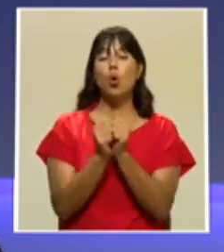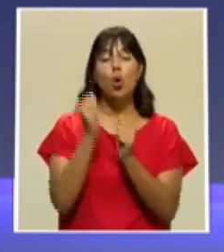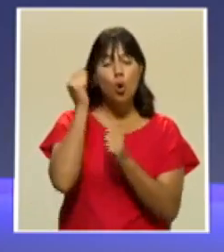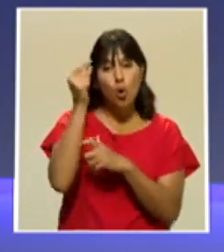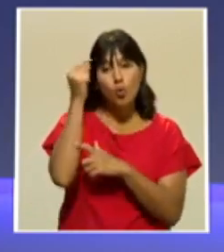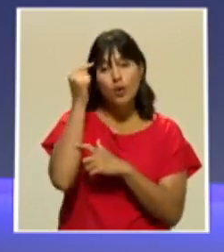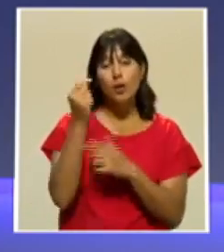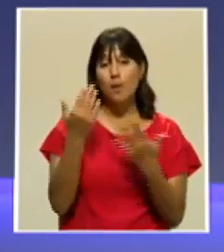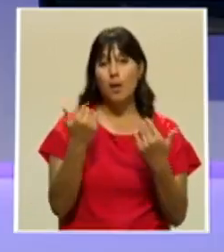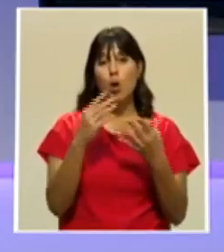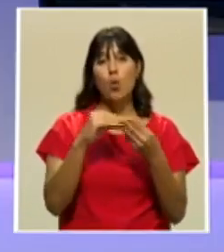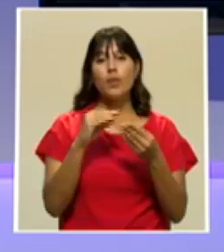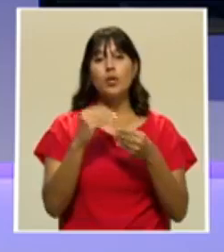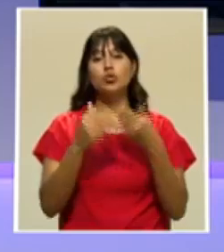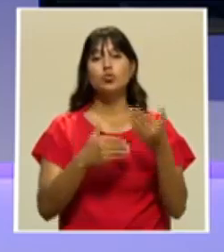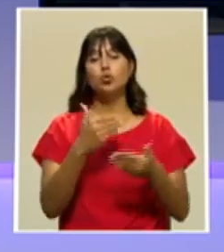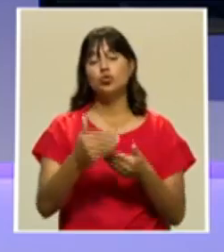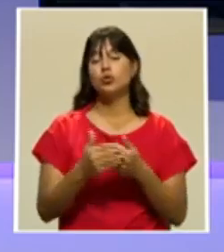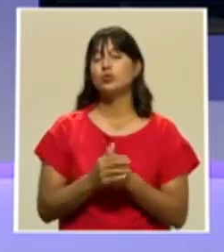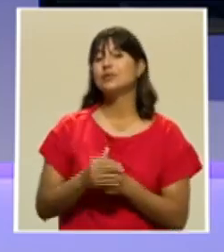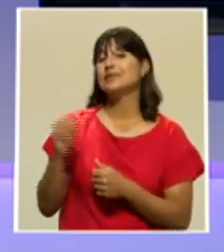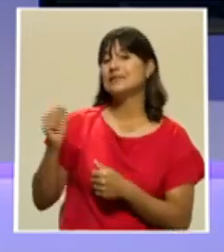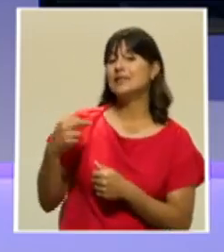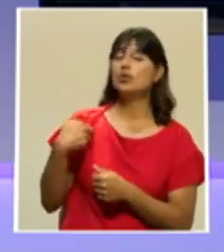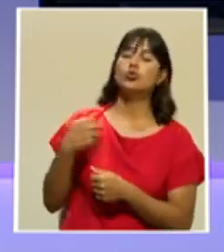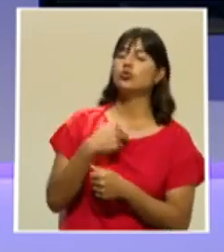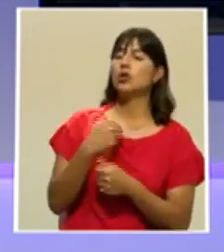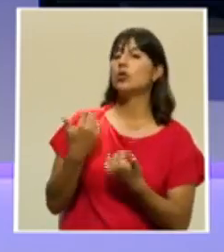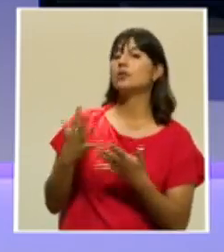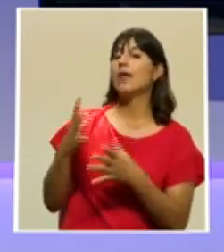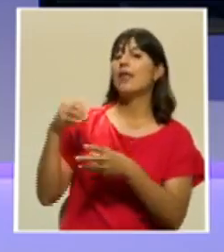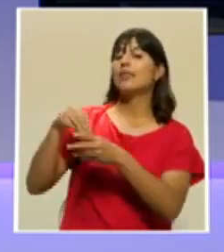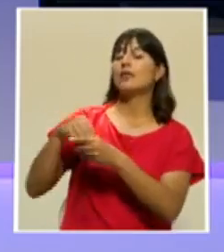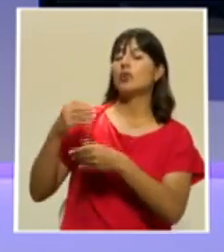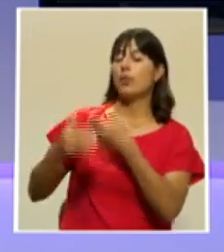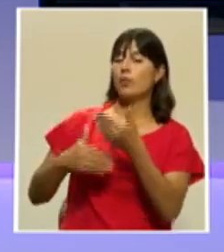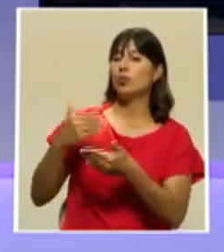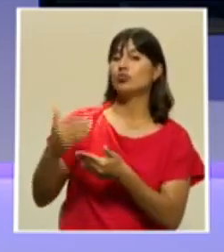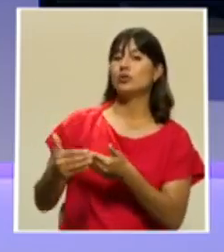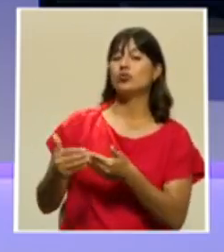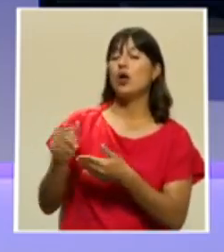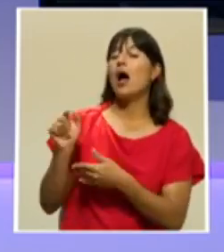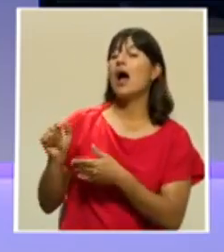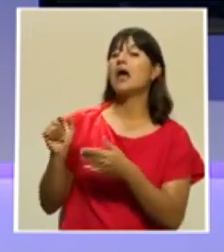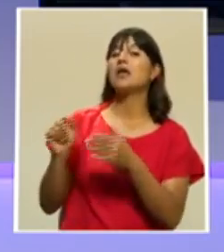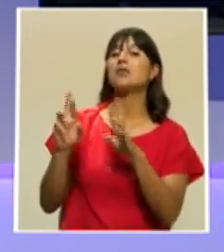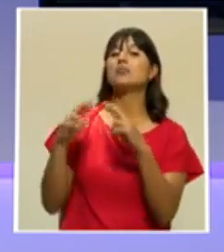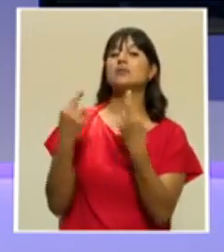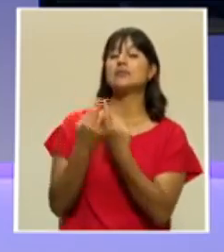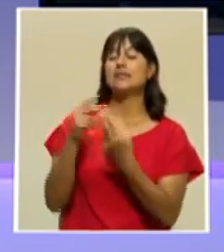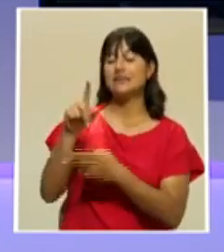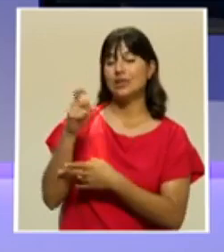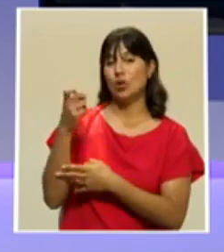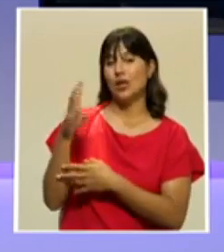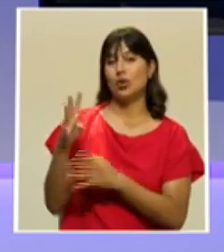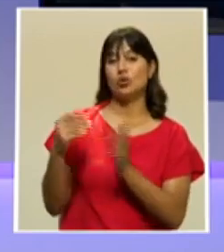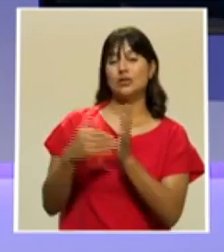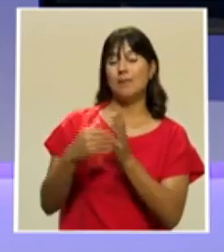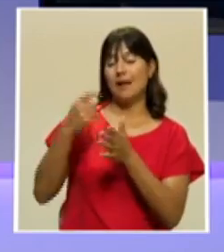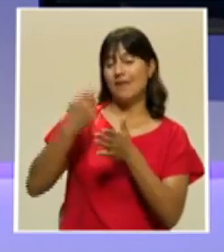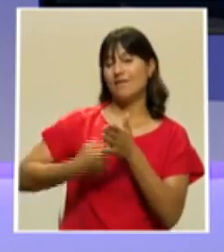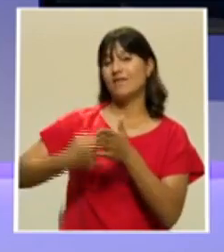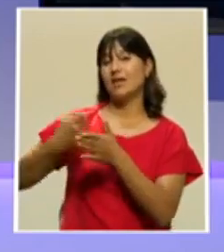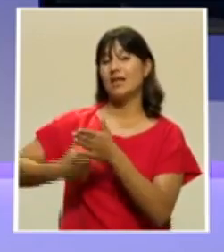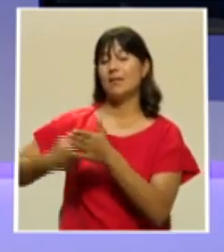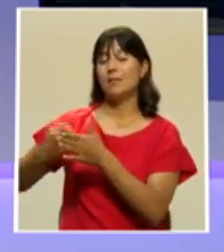cuéntenos un poco ese proceso. Sí, nosotros hemos sido parte de un proceso en el cual se han reunido más de 114 mil firmas